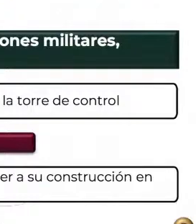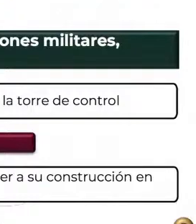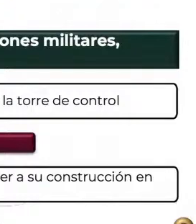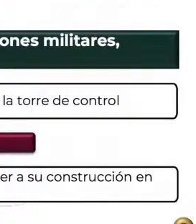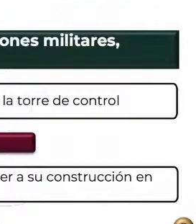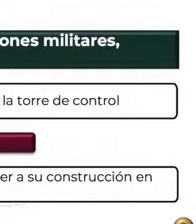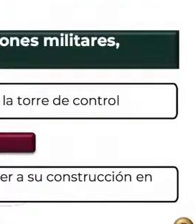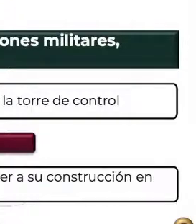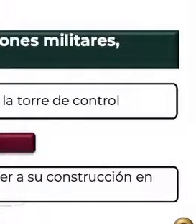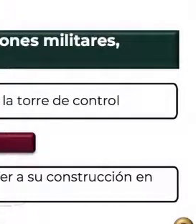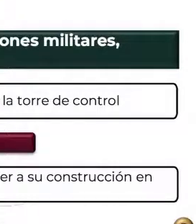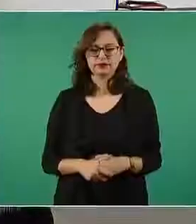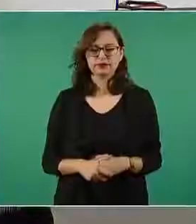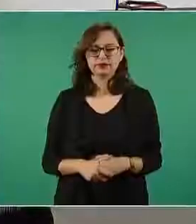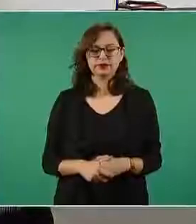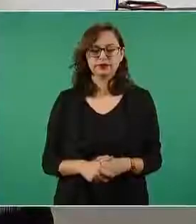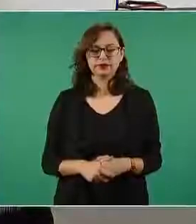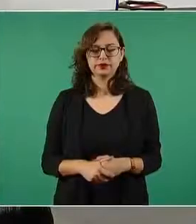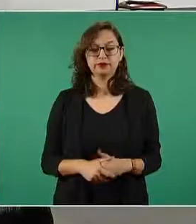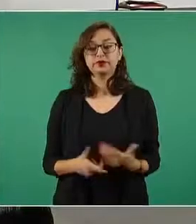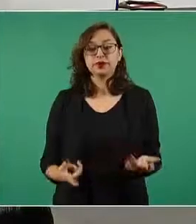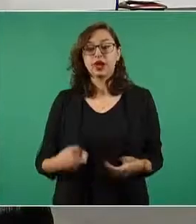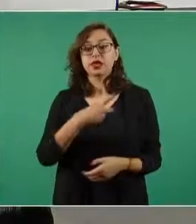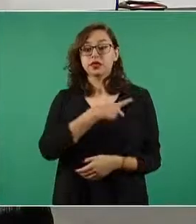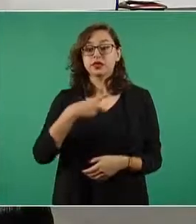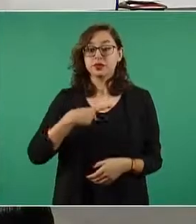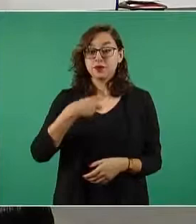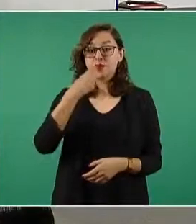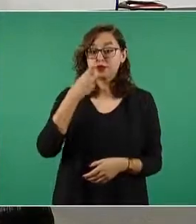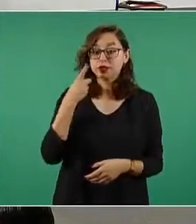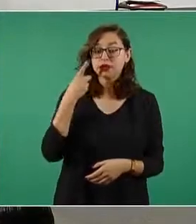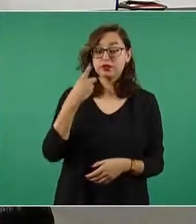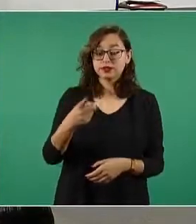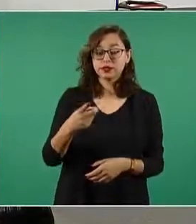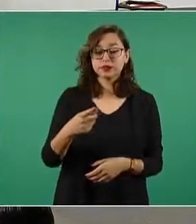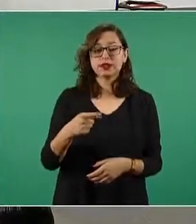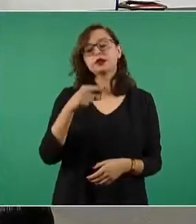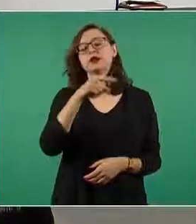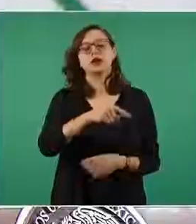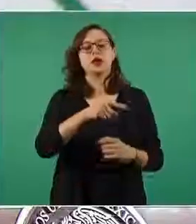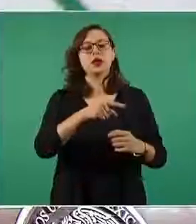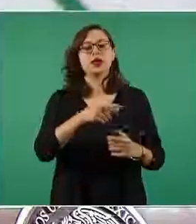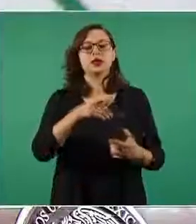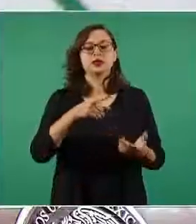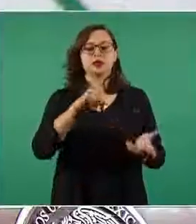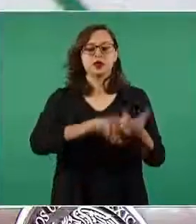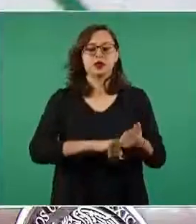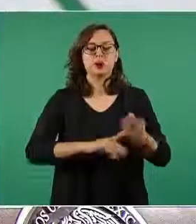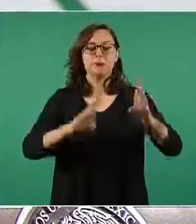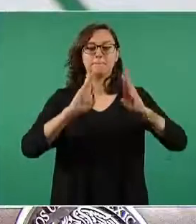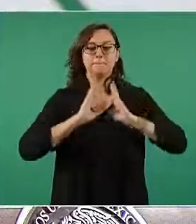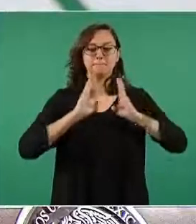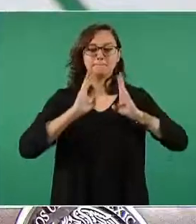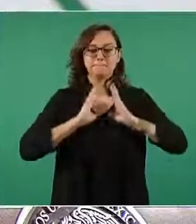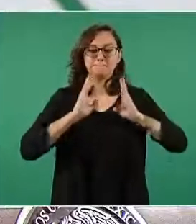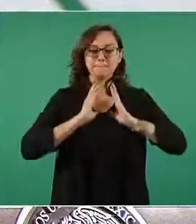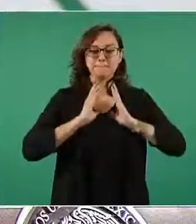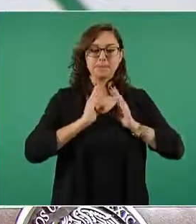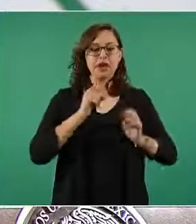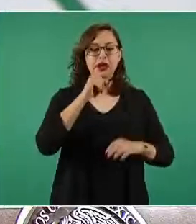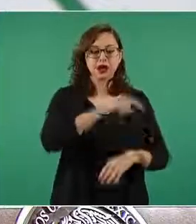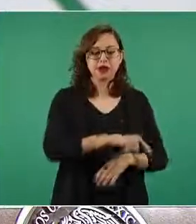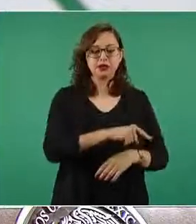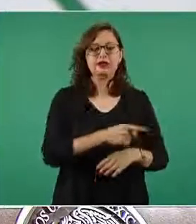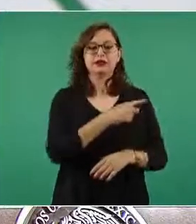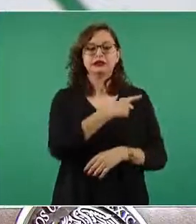cabe mencionar que donde se encontraban ubicadas las instalaciones militares fue necesario construir la pista